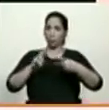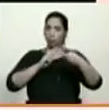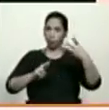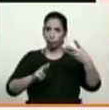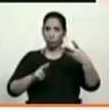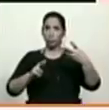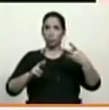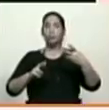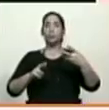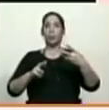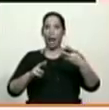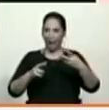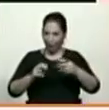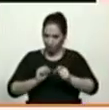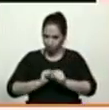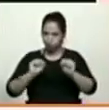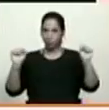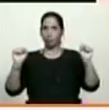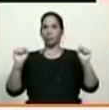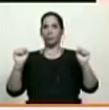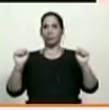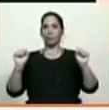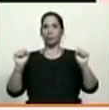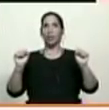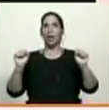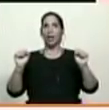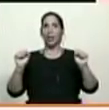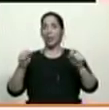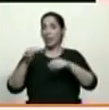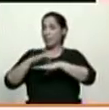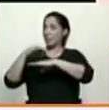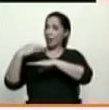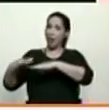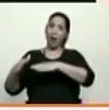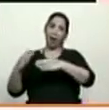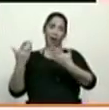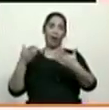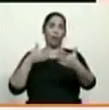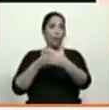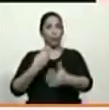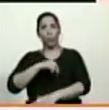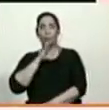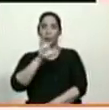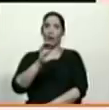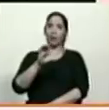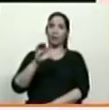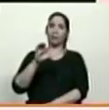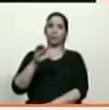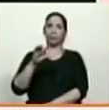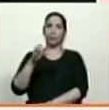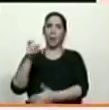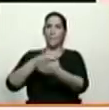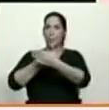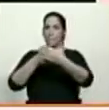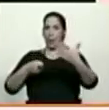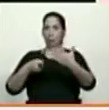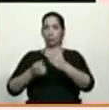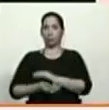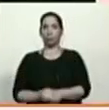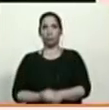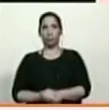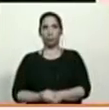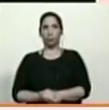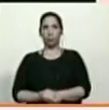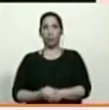levantar de forma inmediata el bloqueo financiero que hay contra nuestro país, desbloquear los inmensos recursos que